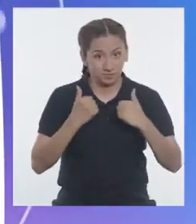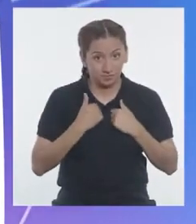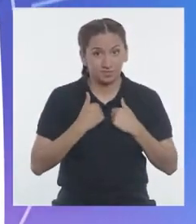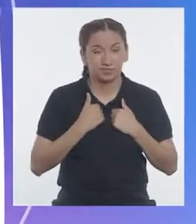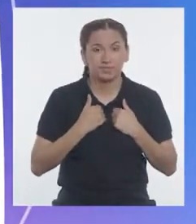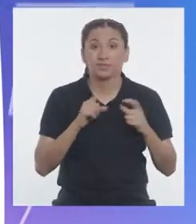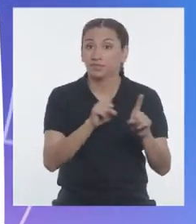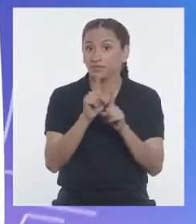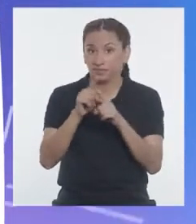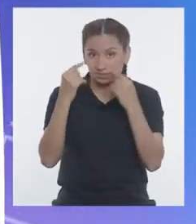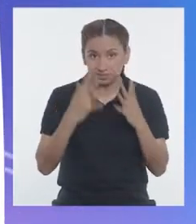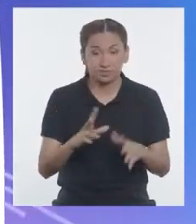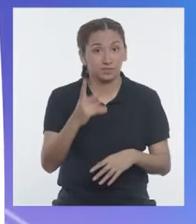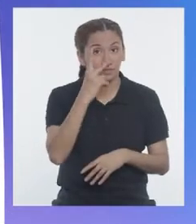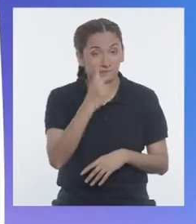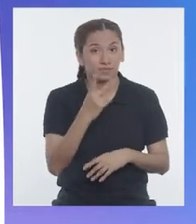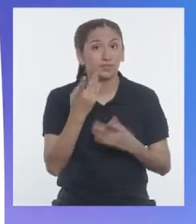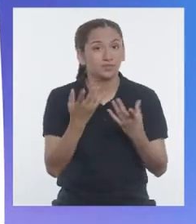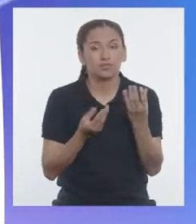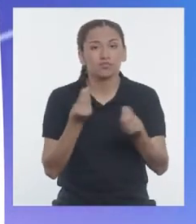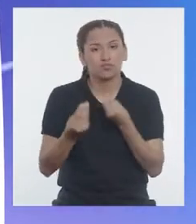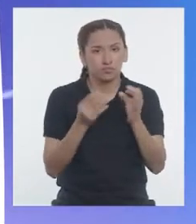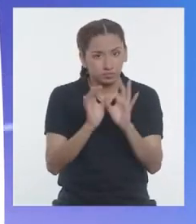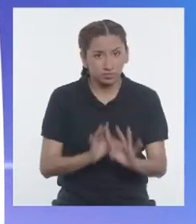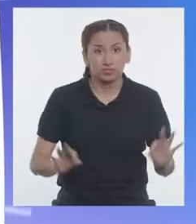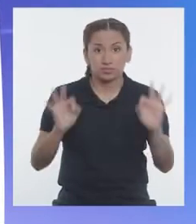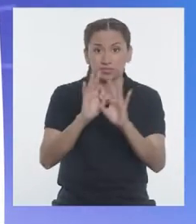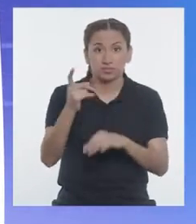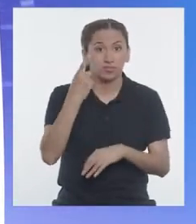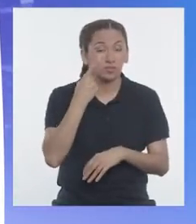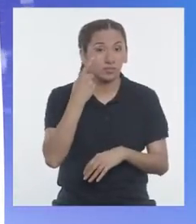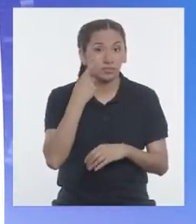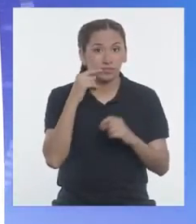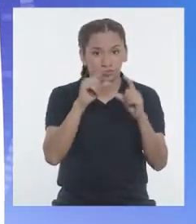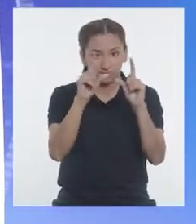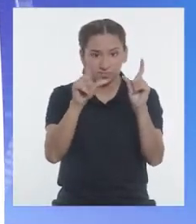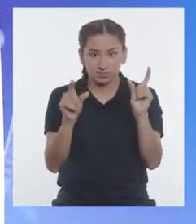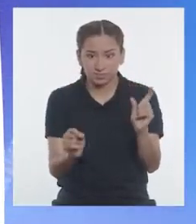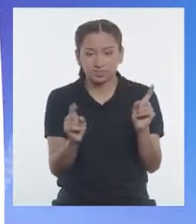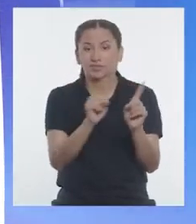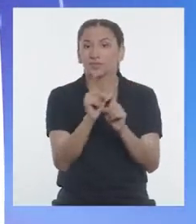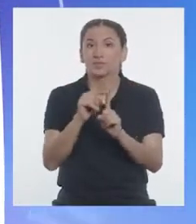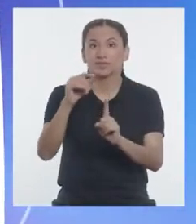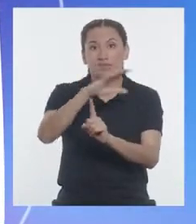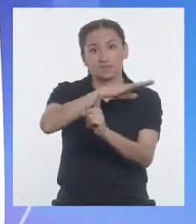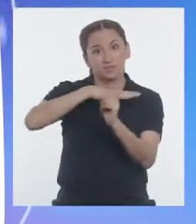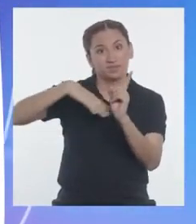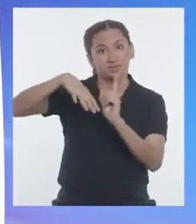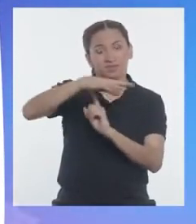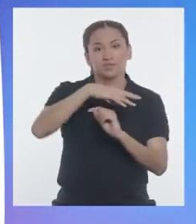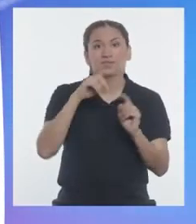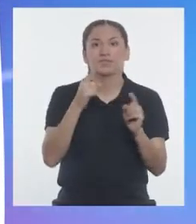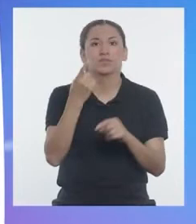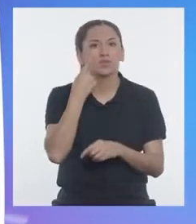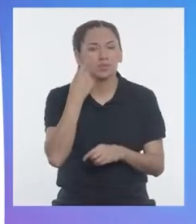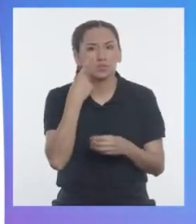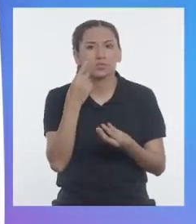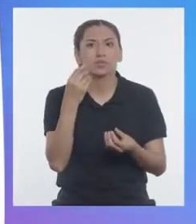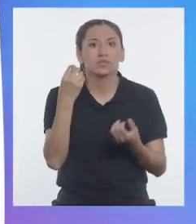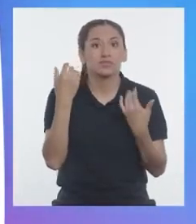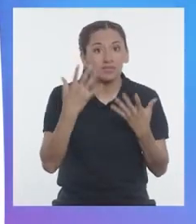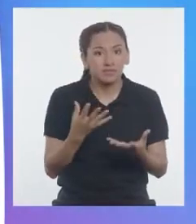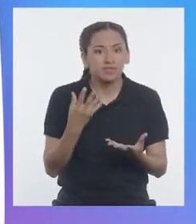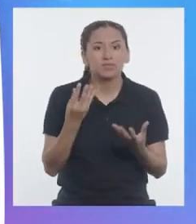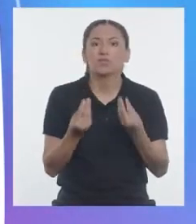También hemos visto la importancia de conocer nuestra geografía y el clima para saber qué y cómo